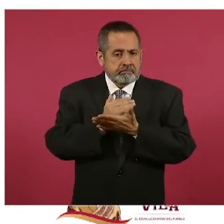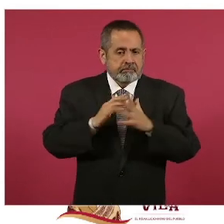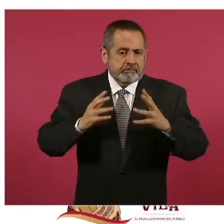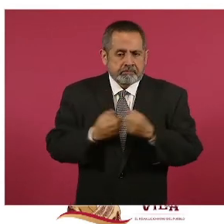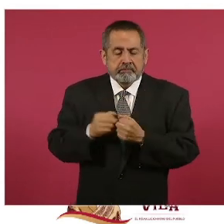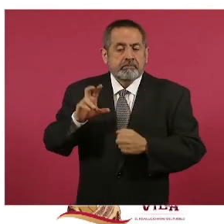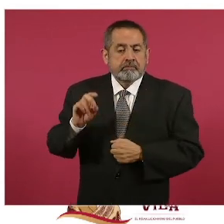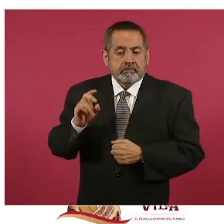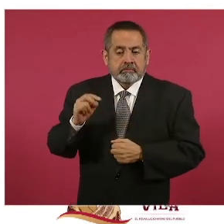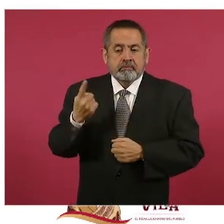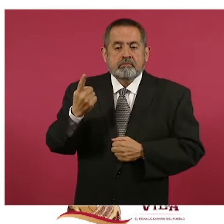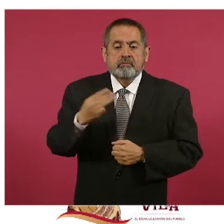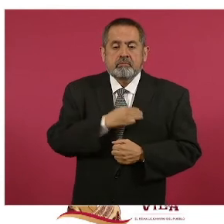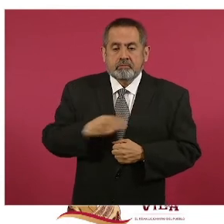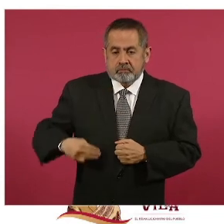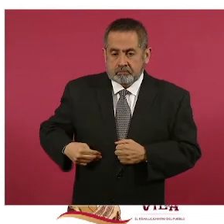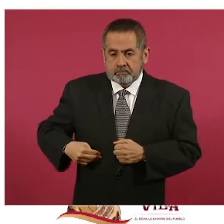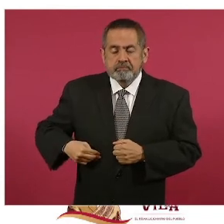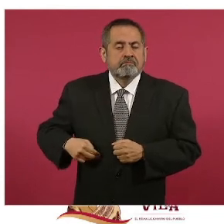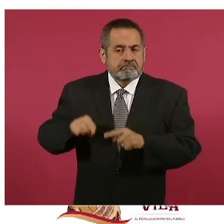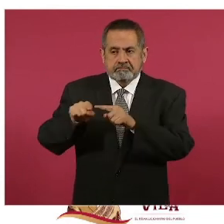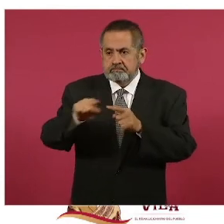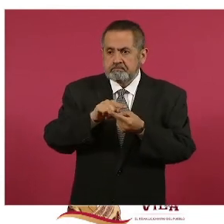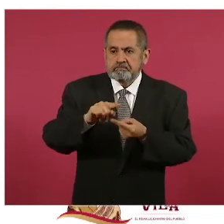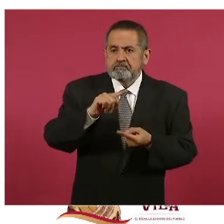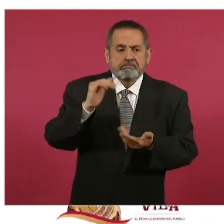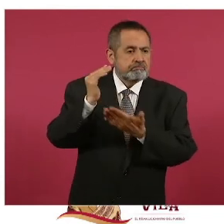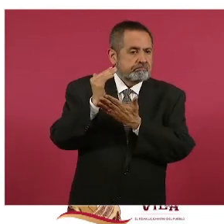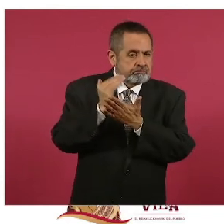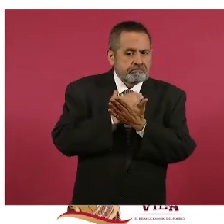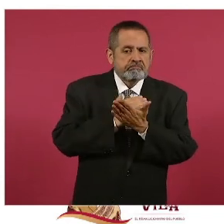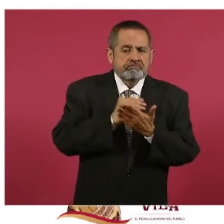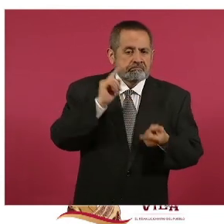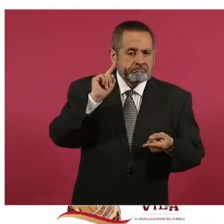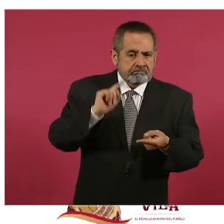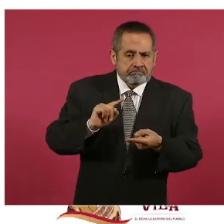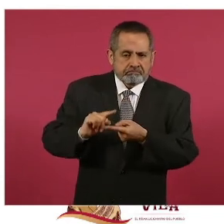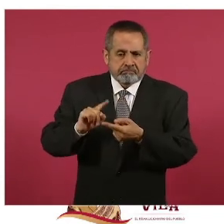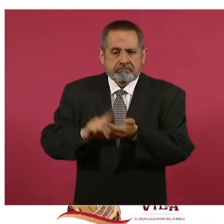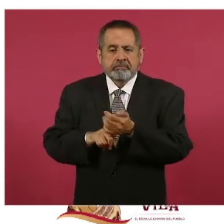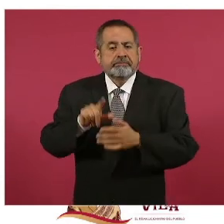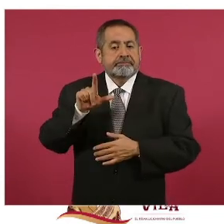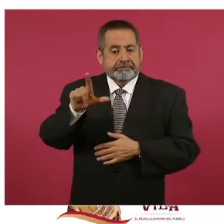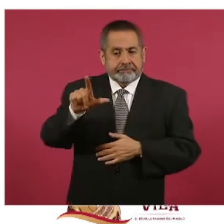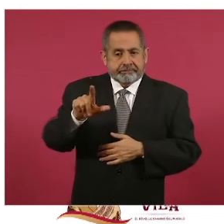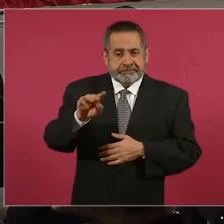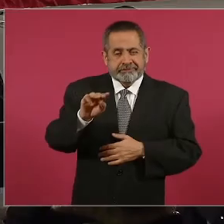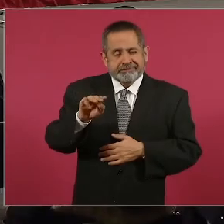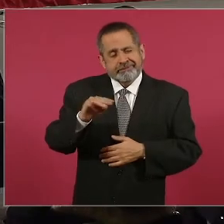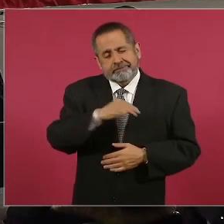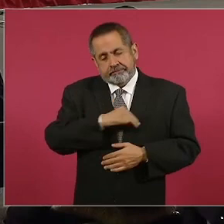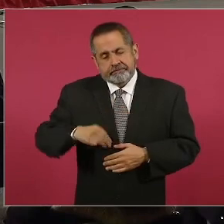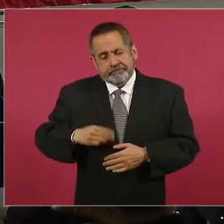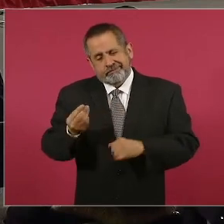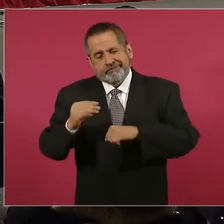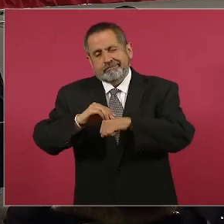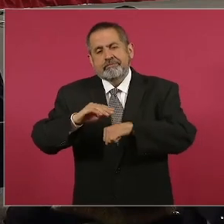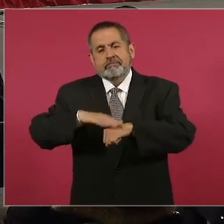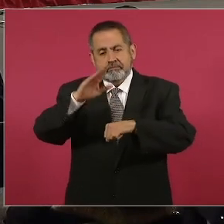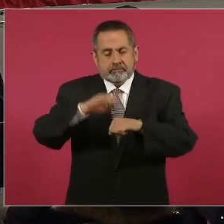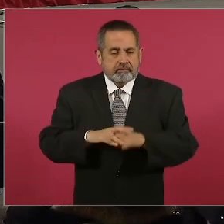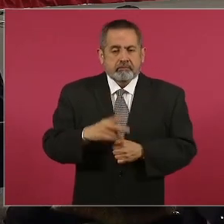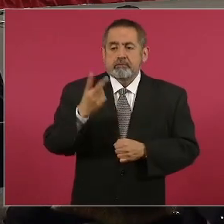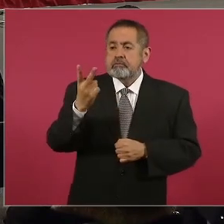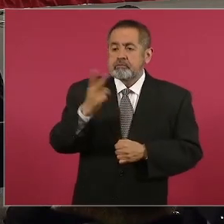municipios se registraron disminuciones y en el 17 municipios incrementos. Dos municipios permanecen sin